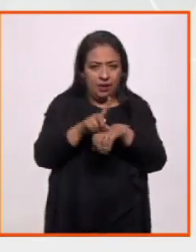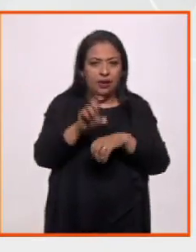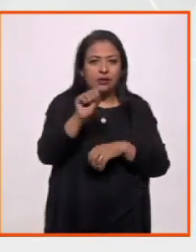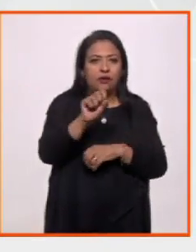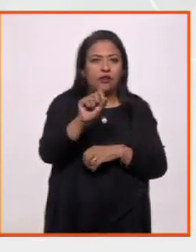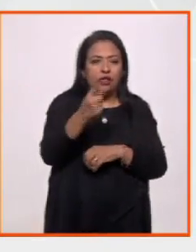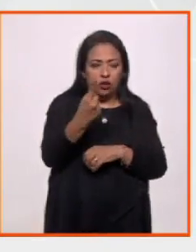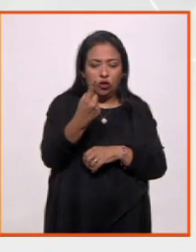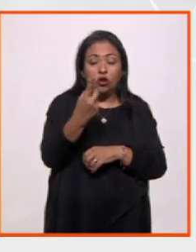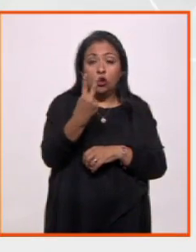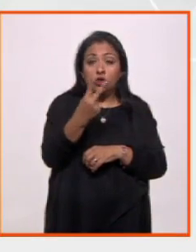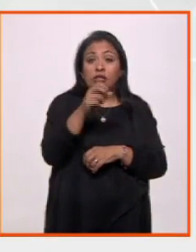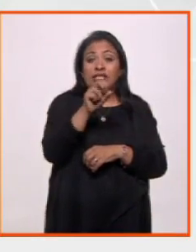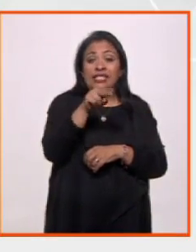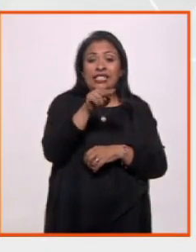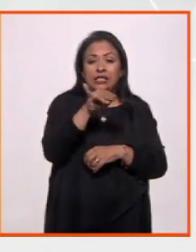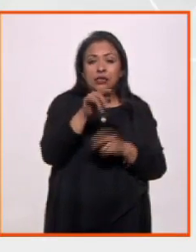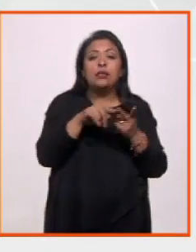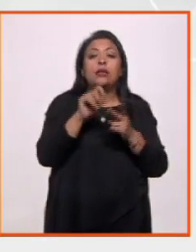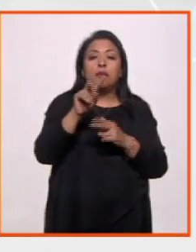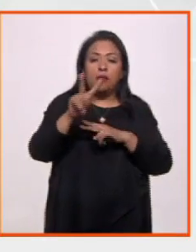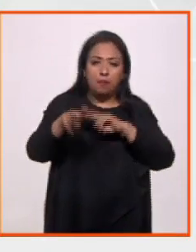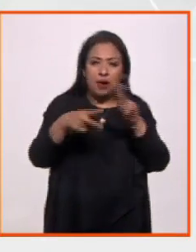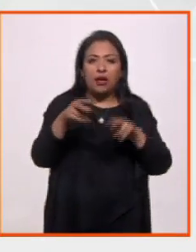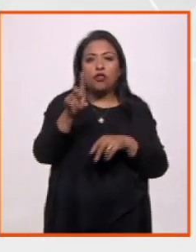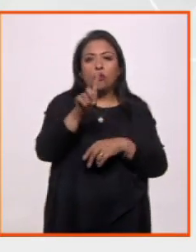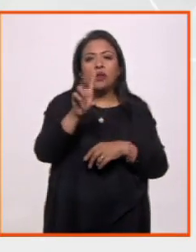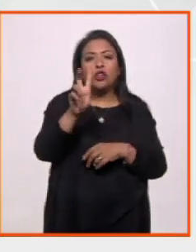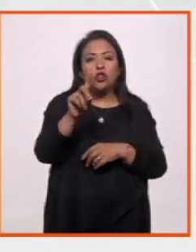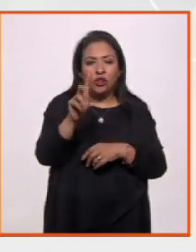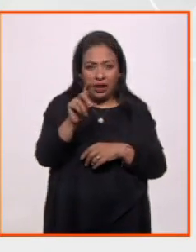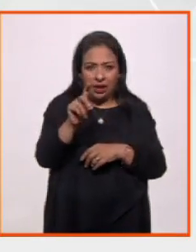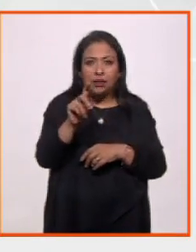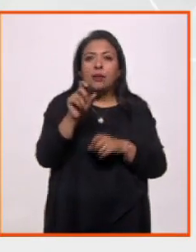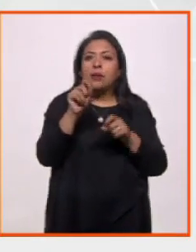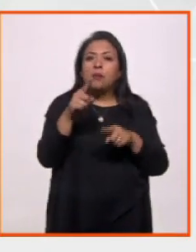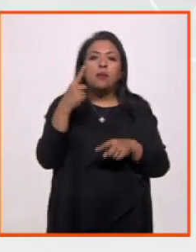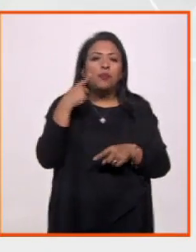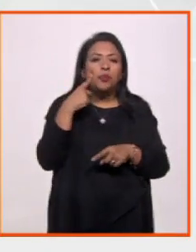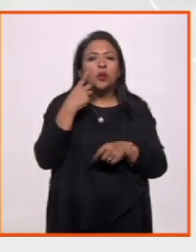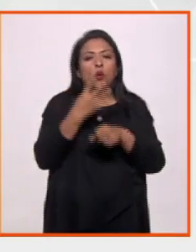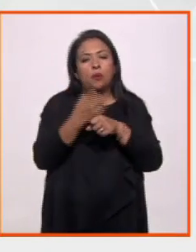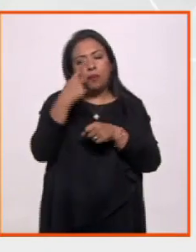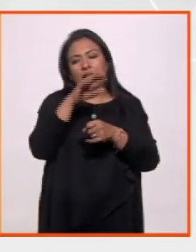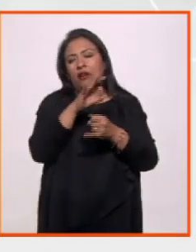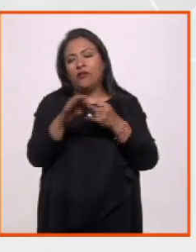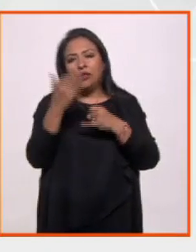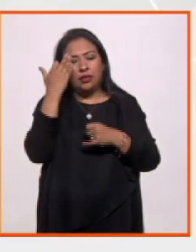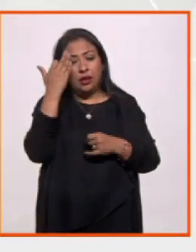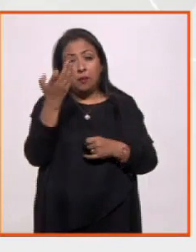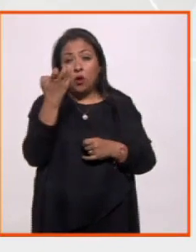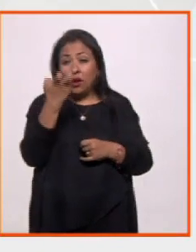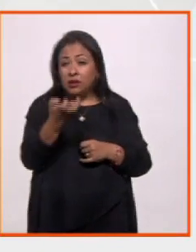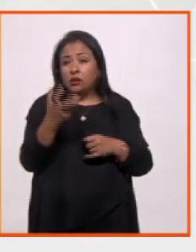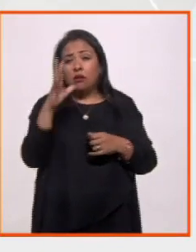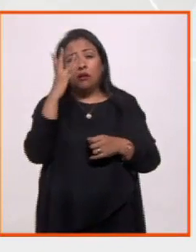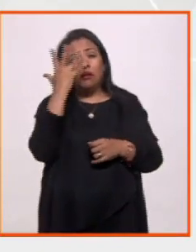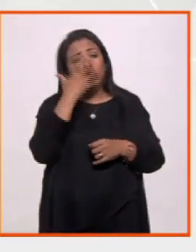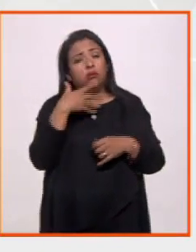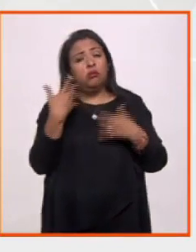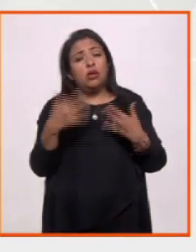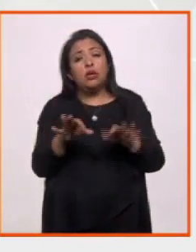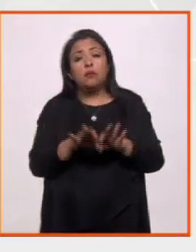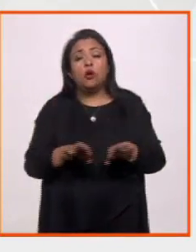22 al Nisi Dominus, y si pueden, no dejen de ir el domingo 30, también a escuchar el cuarteto, para el fin de los tiempos, es una obra absolutamente